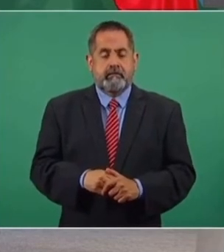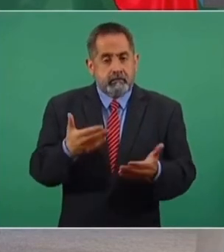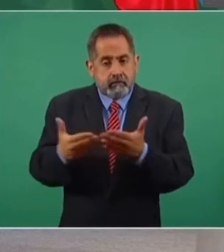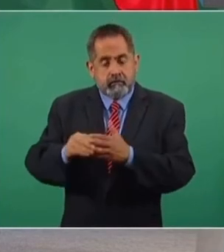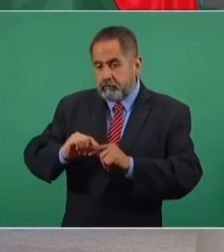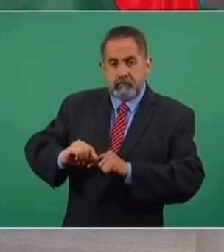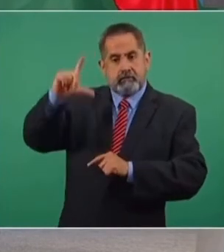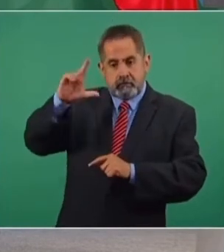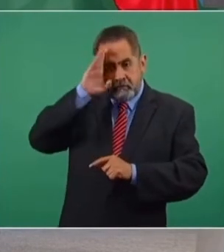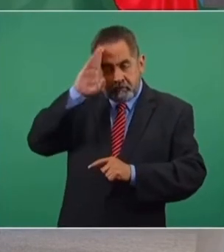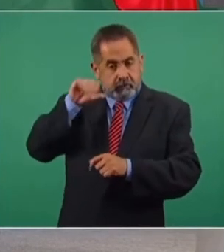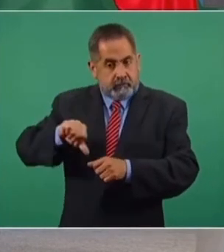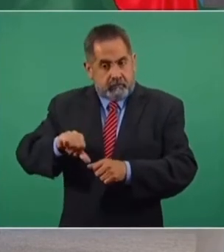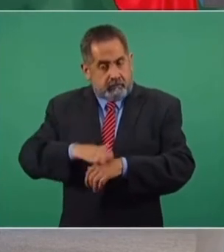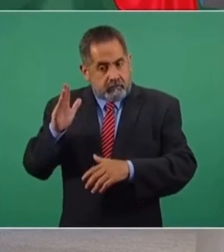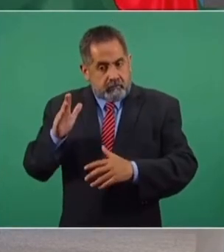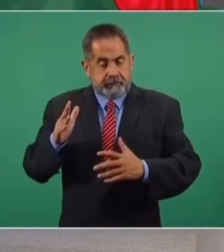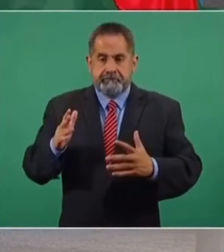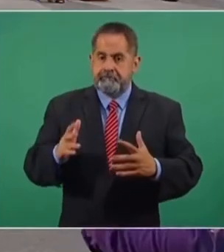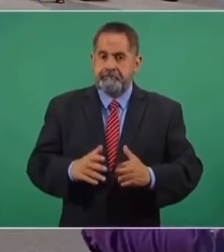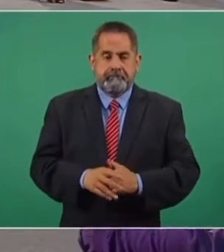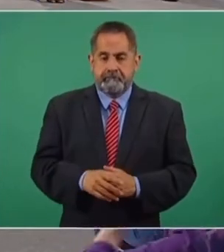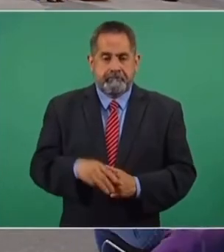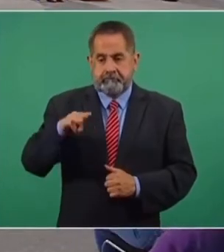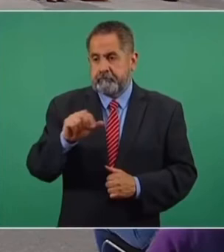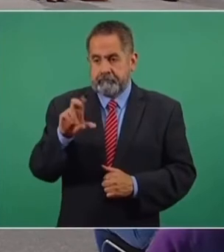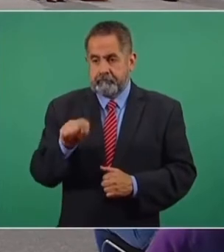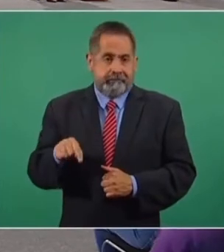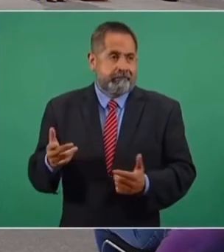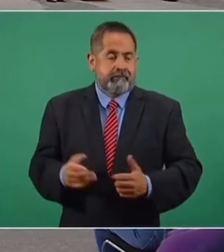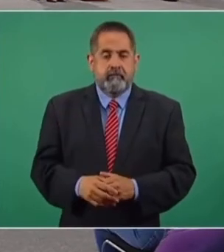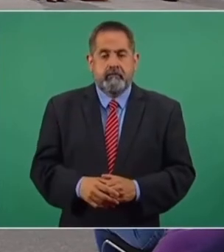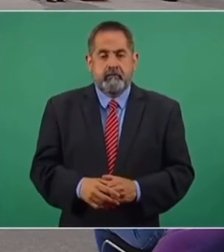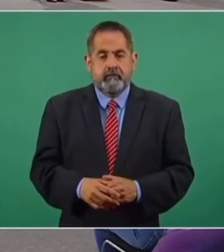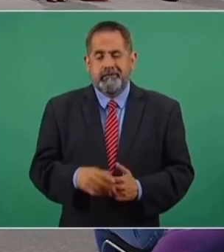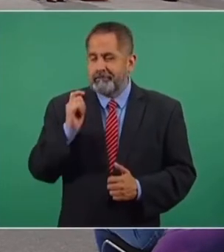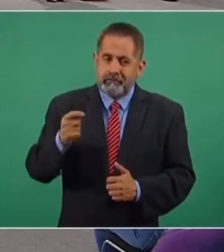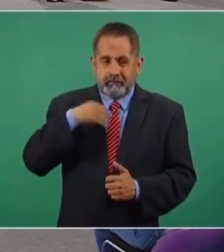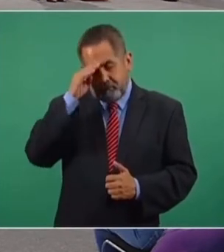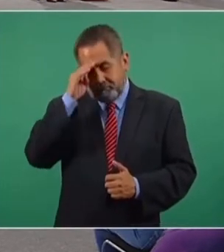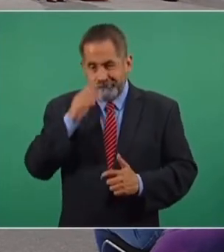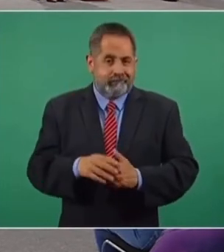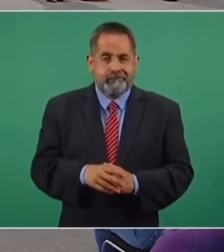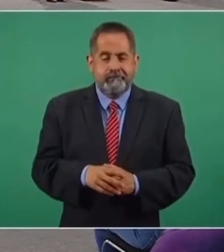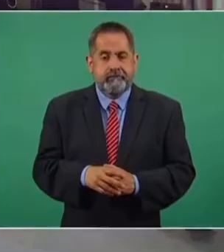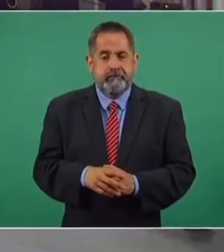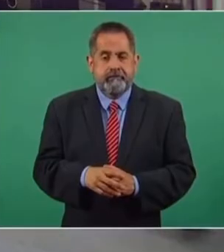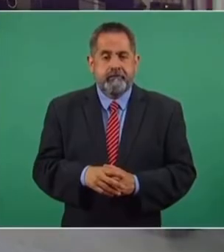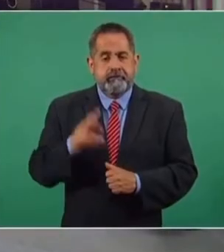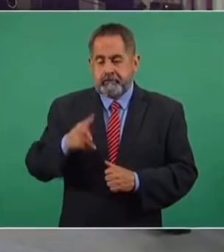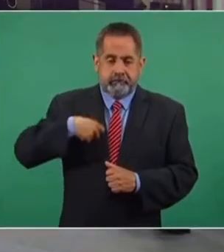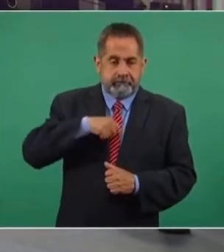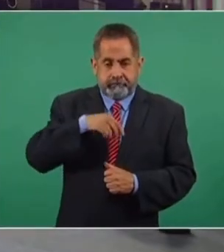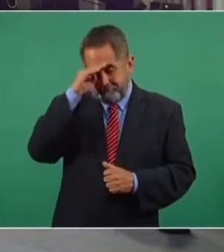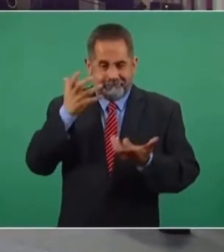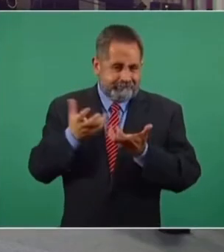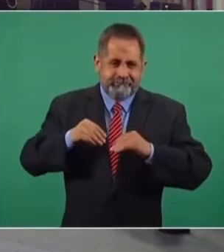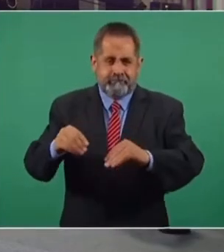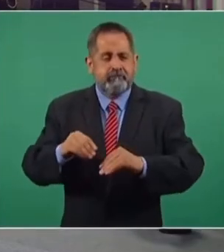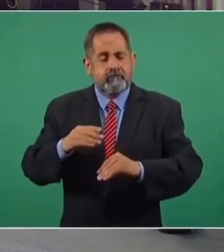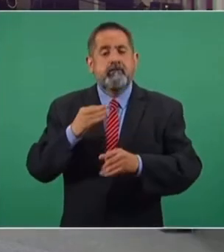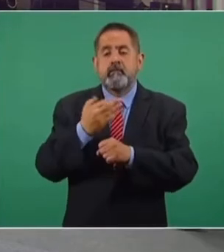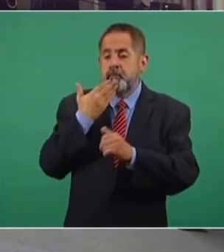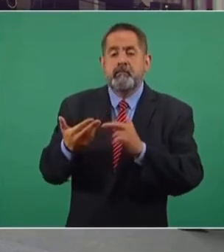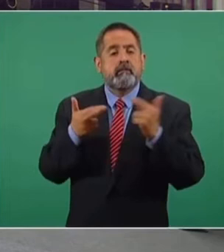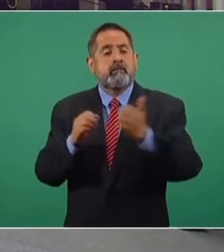Pero miren, marzo. Entonces, estamos actuando. Hay muy